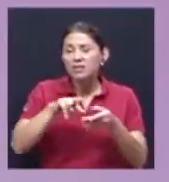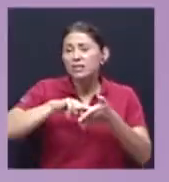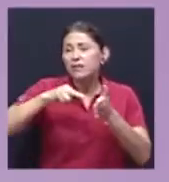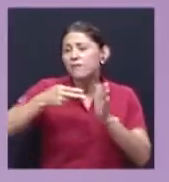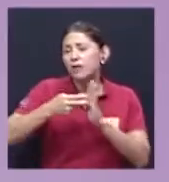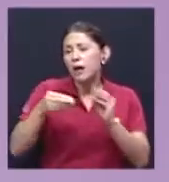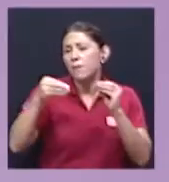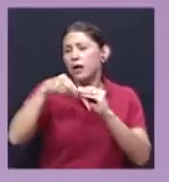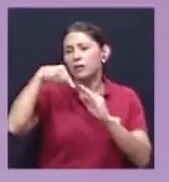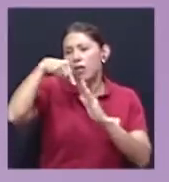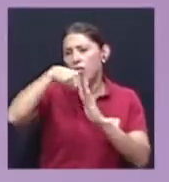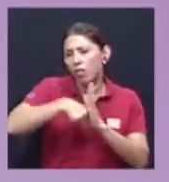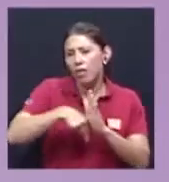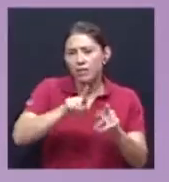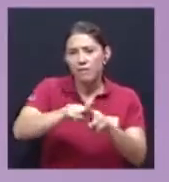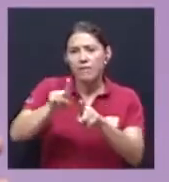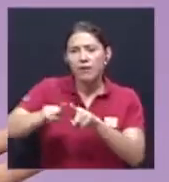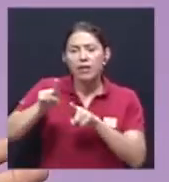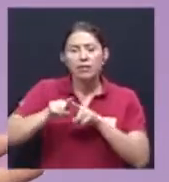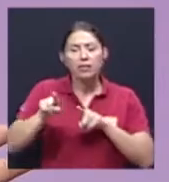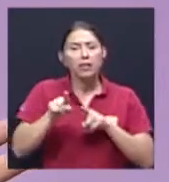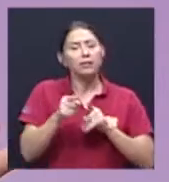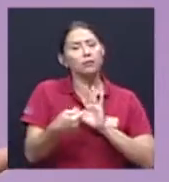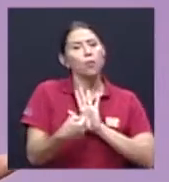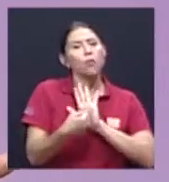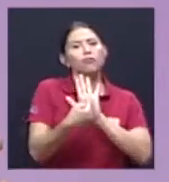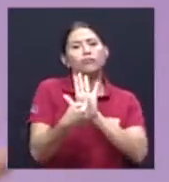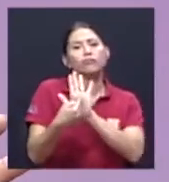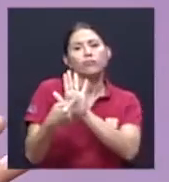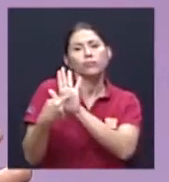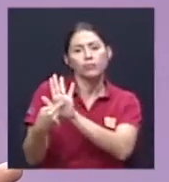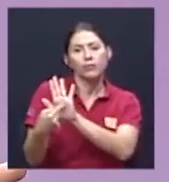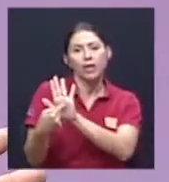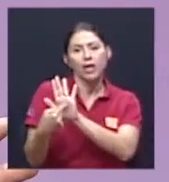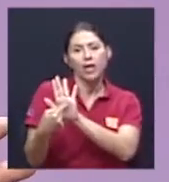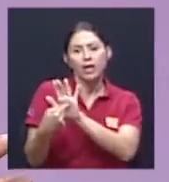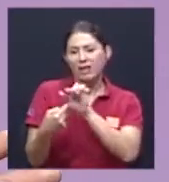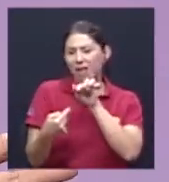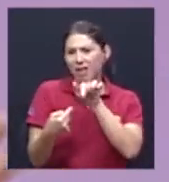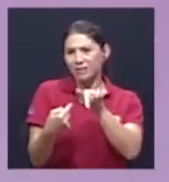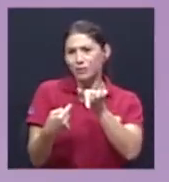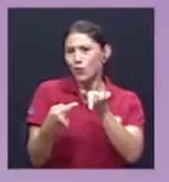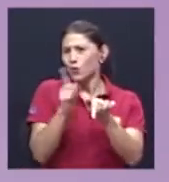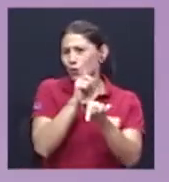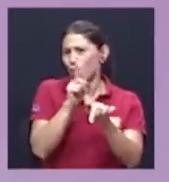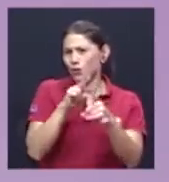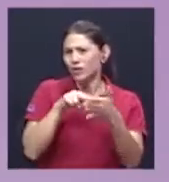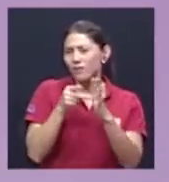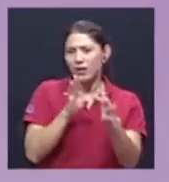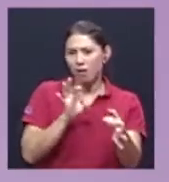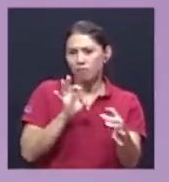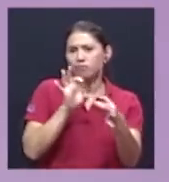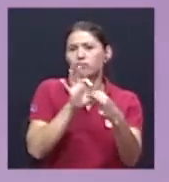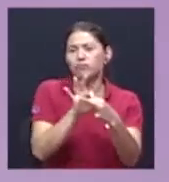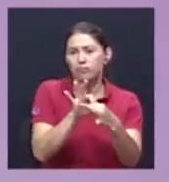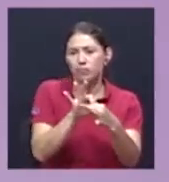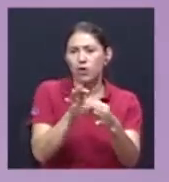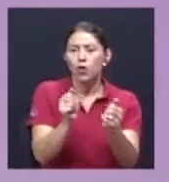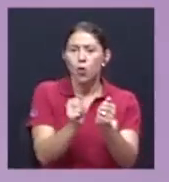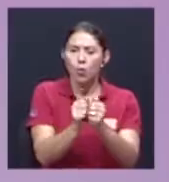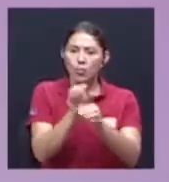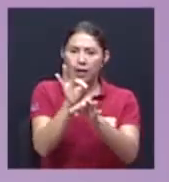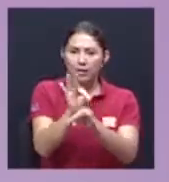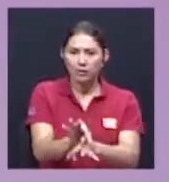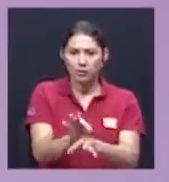digamos, otras expresiones que no necesariamente participan de esta estructura o de esta